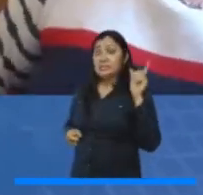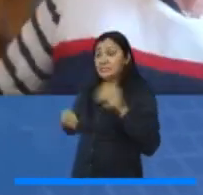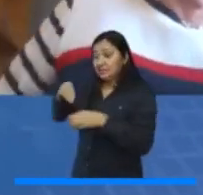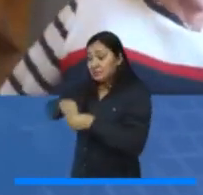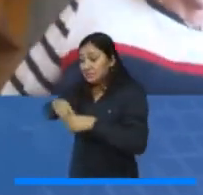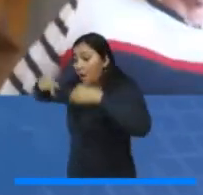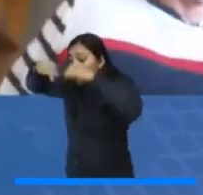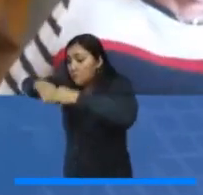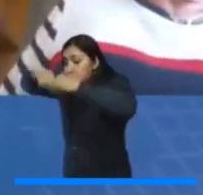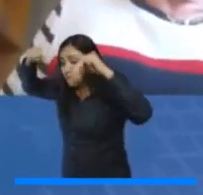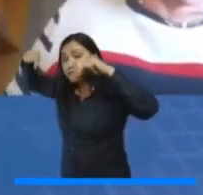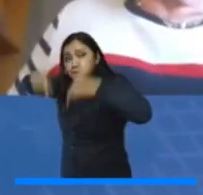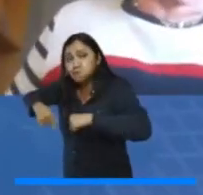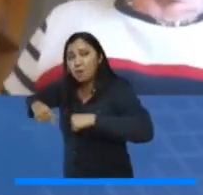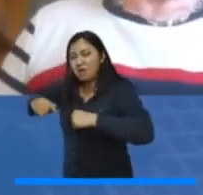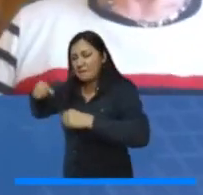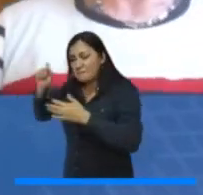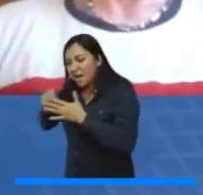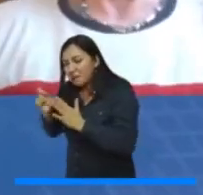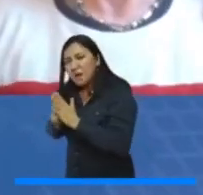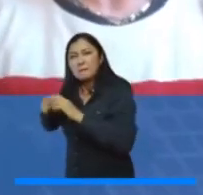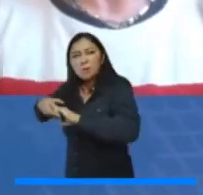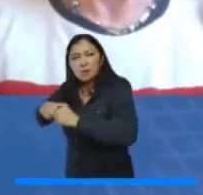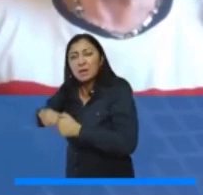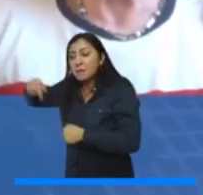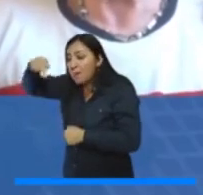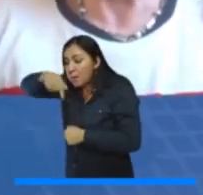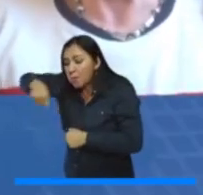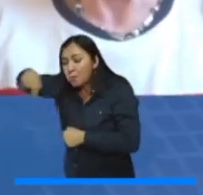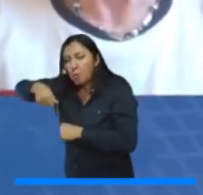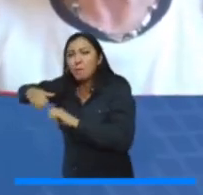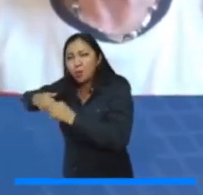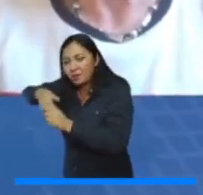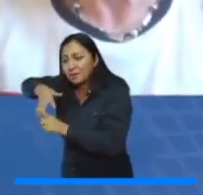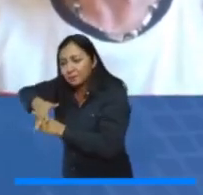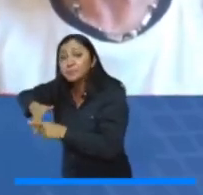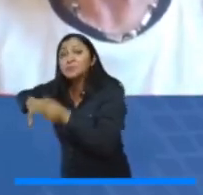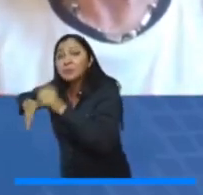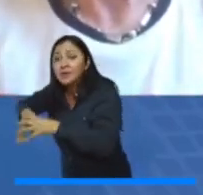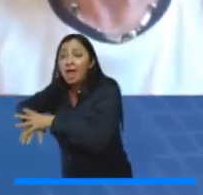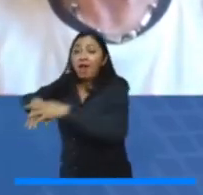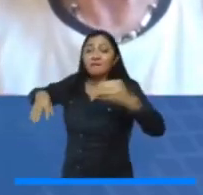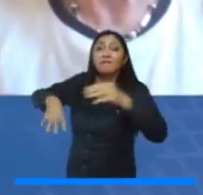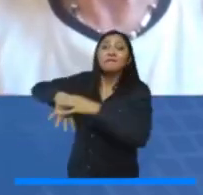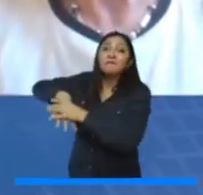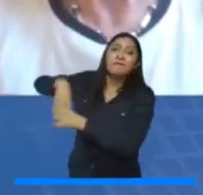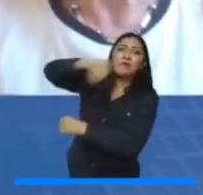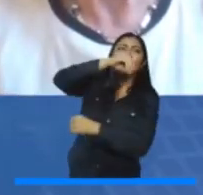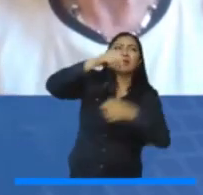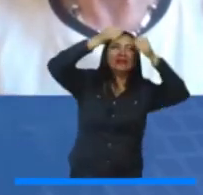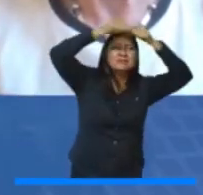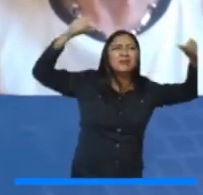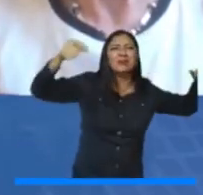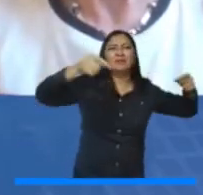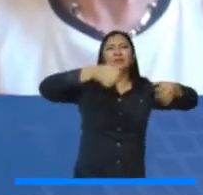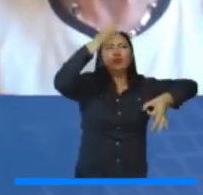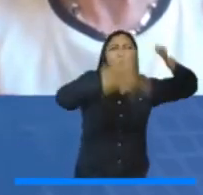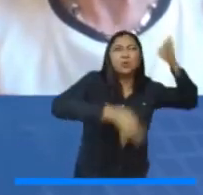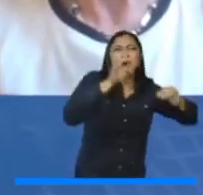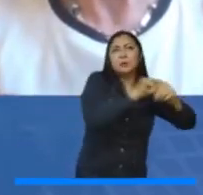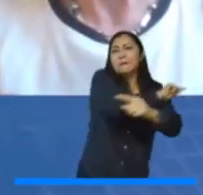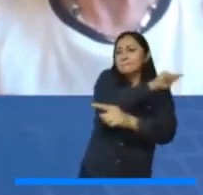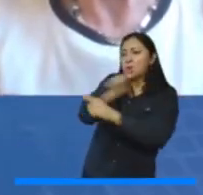la vida universitaria, también existen factores externos que perturban esa gobernabilidad. Y con ello se trunca cualquier proyecto de desarrollo